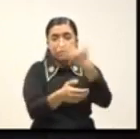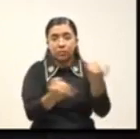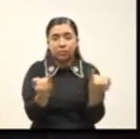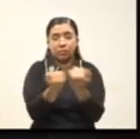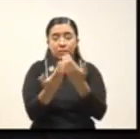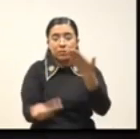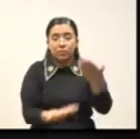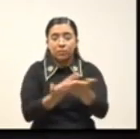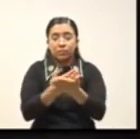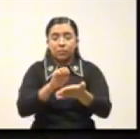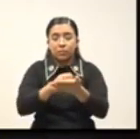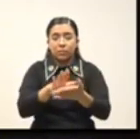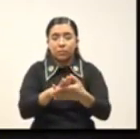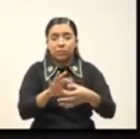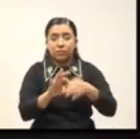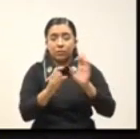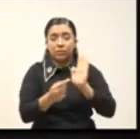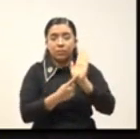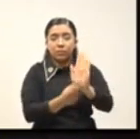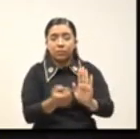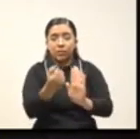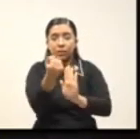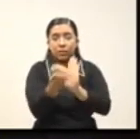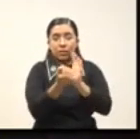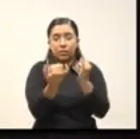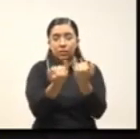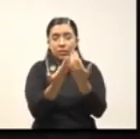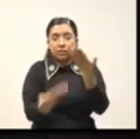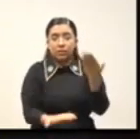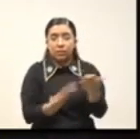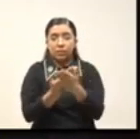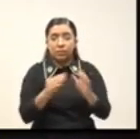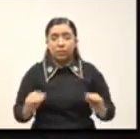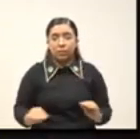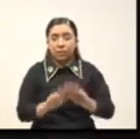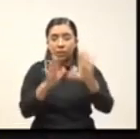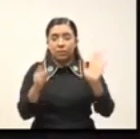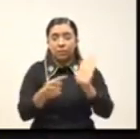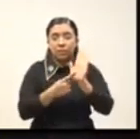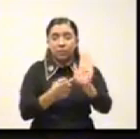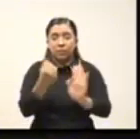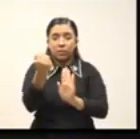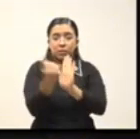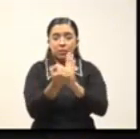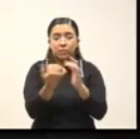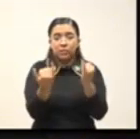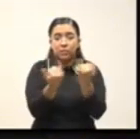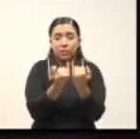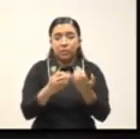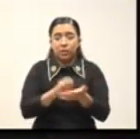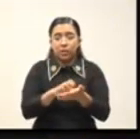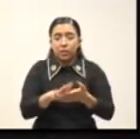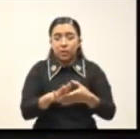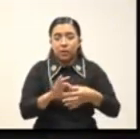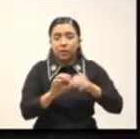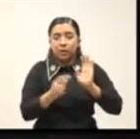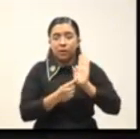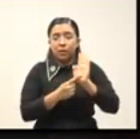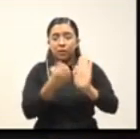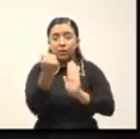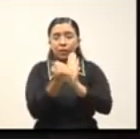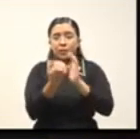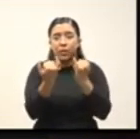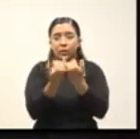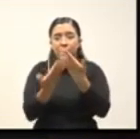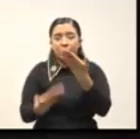aquellos actores con un carácter neutral, pues no tienen una posición clara, pero podrían influir en nuestra seguridad escolar. Este llamado que hacemos desde la